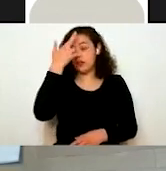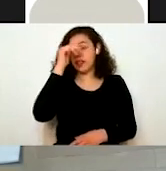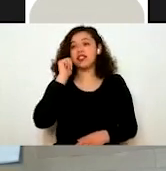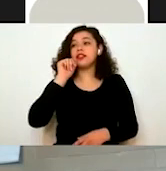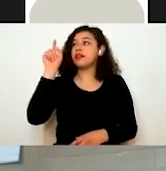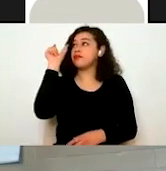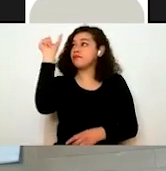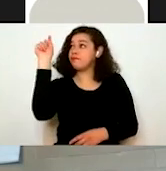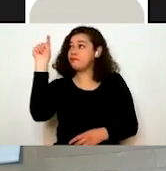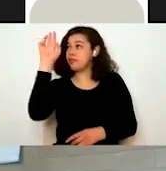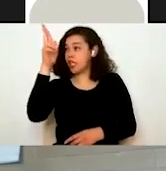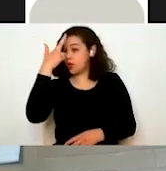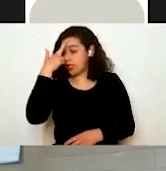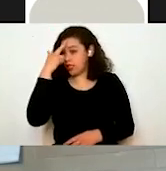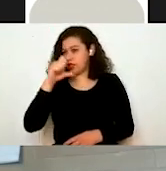Le doy clic.